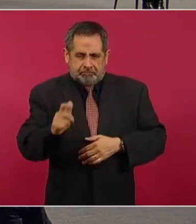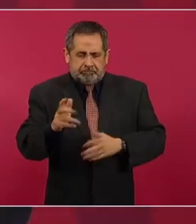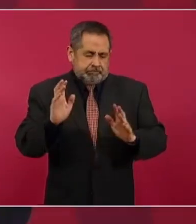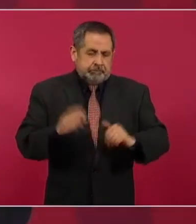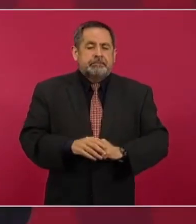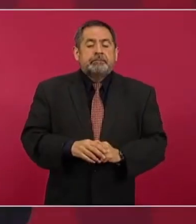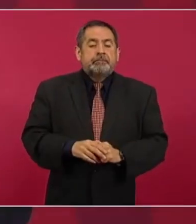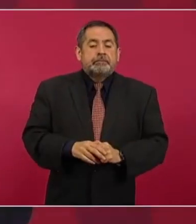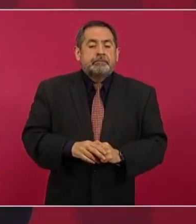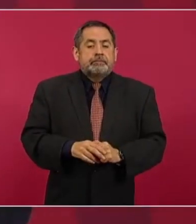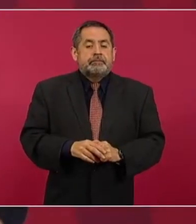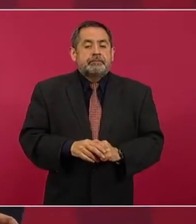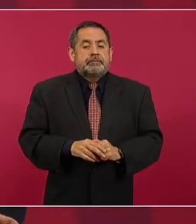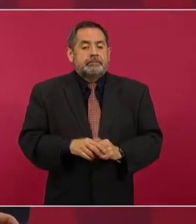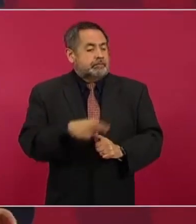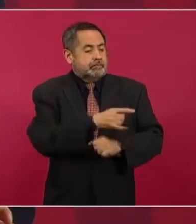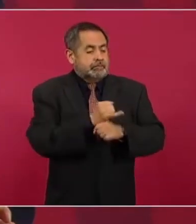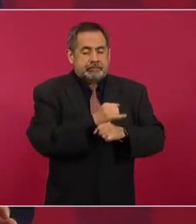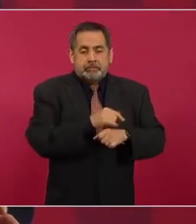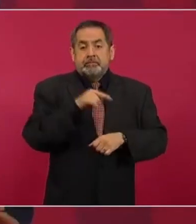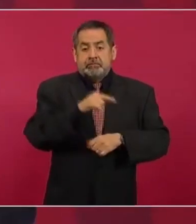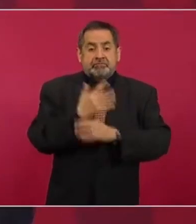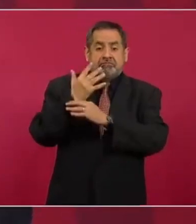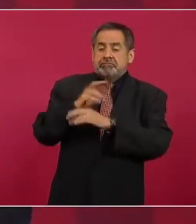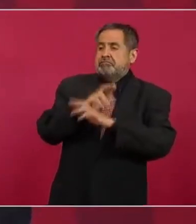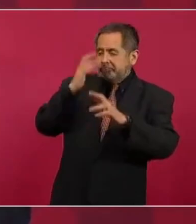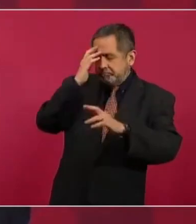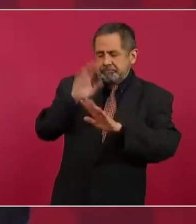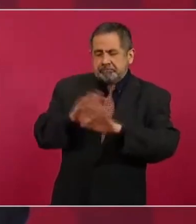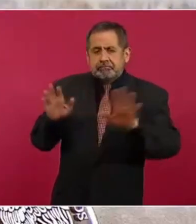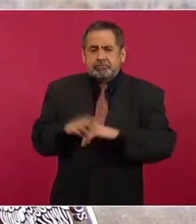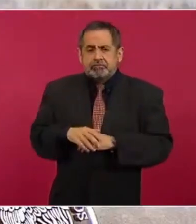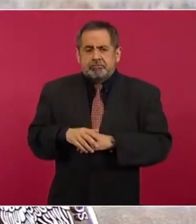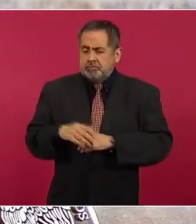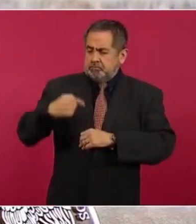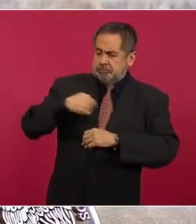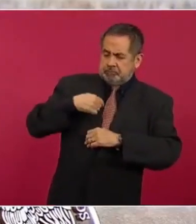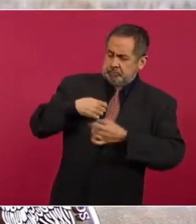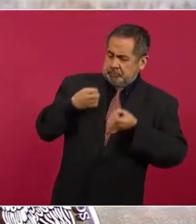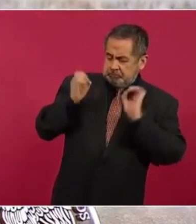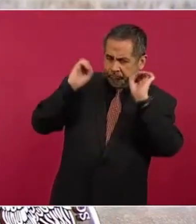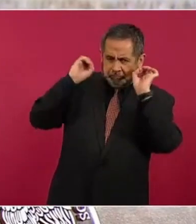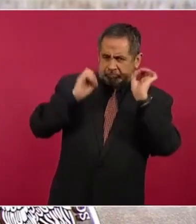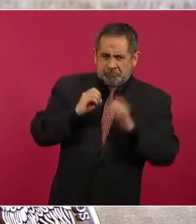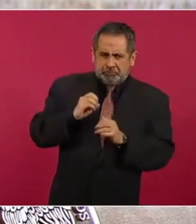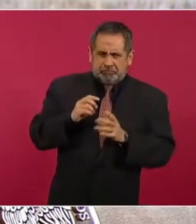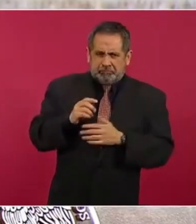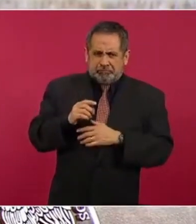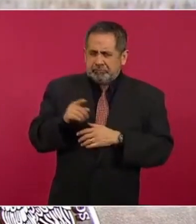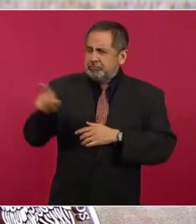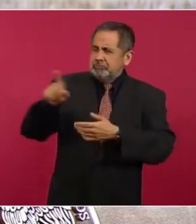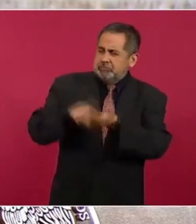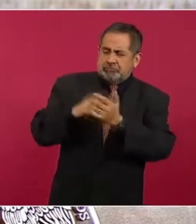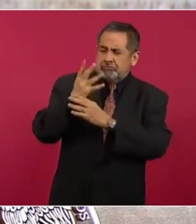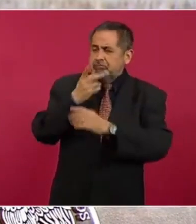reconoce que él no habló de conflictos de